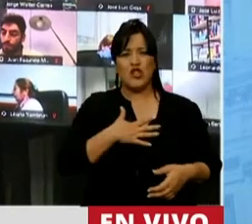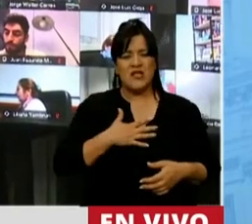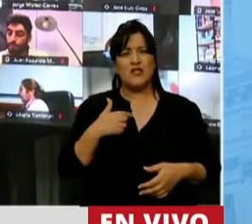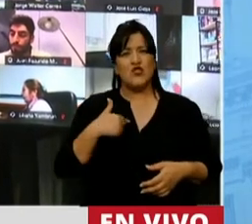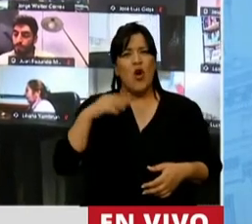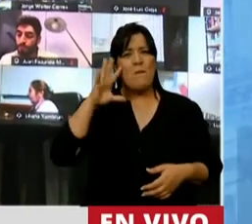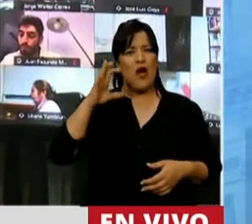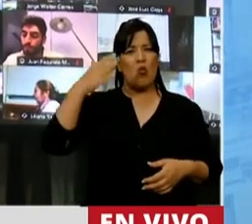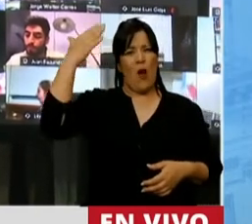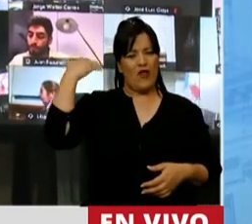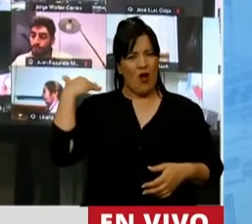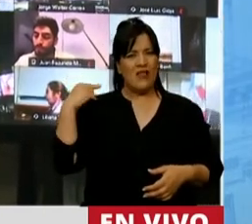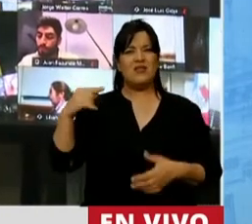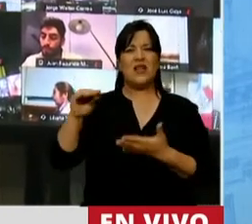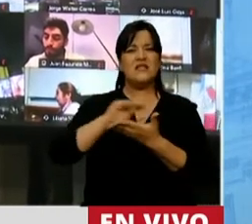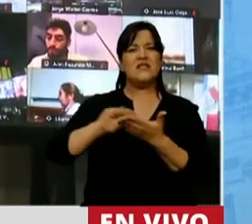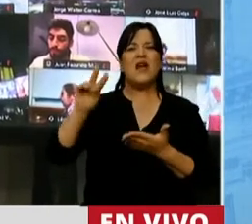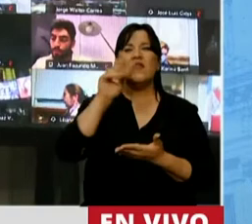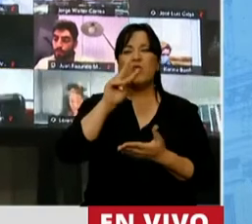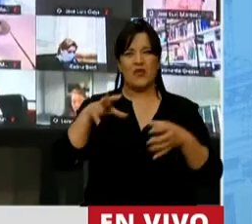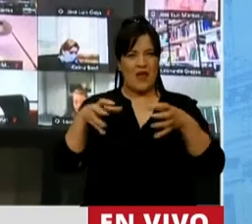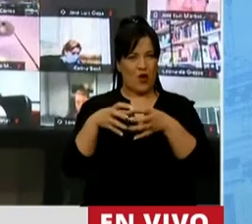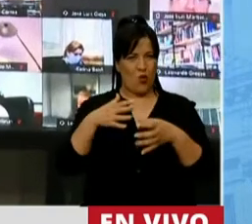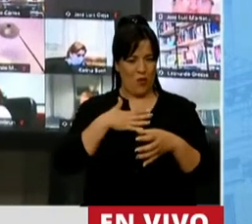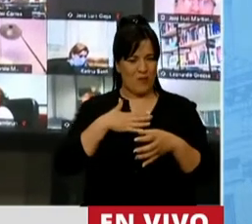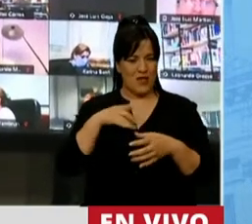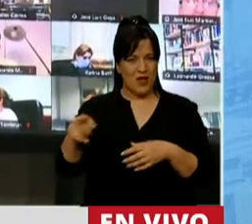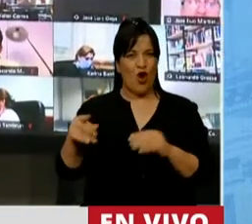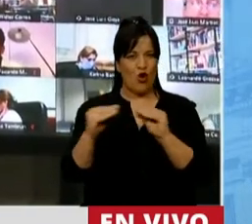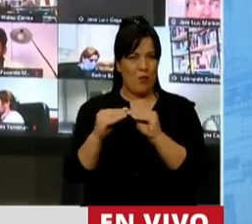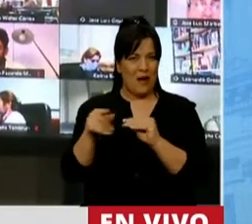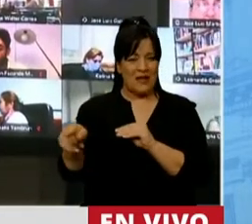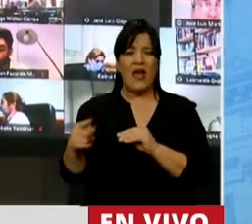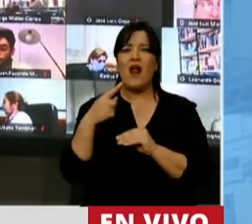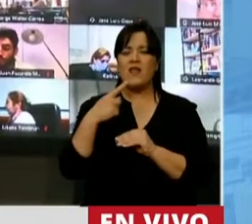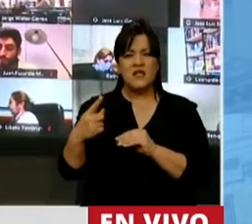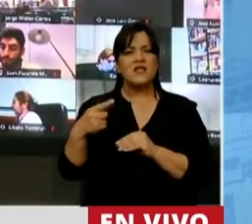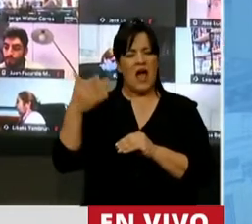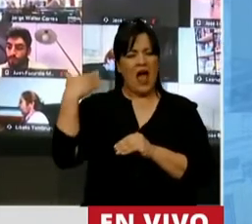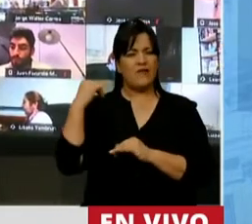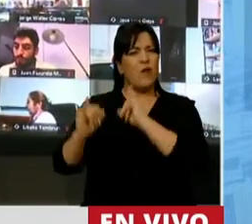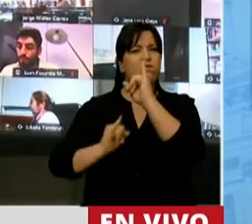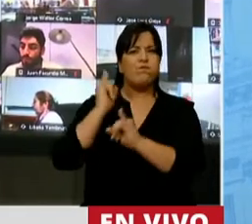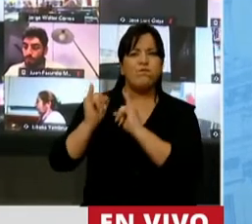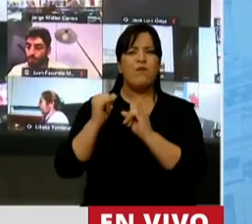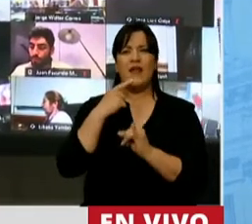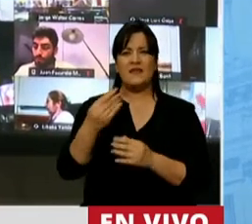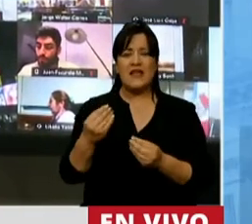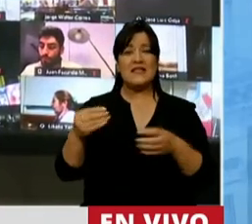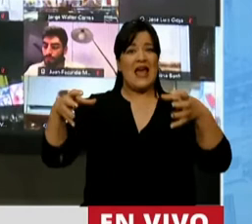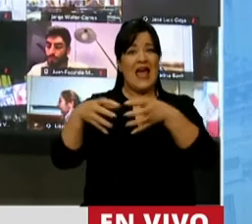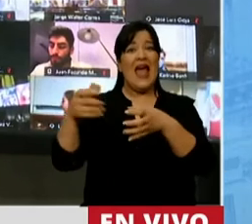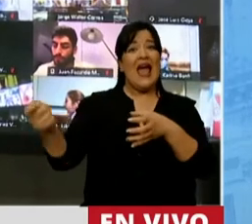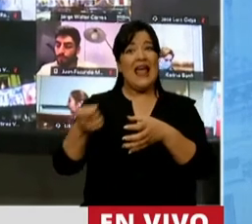hace acordar a una diputada de mi bloque, que hizo una especial mención a que los gremios